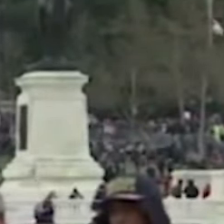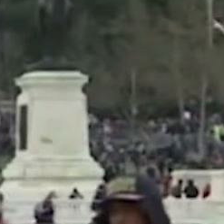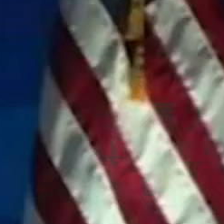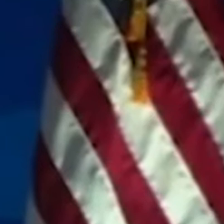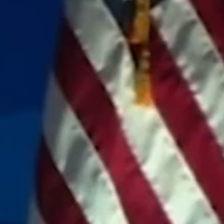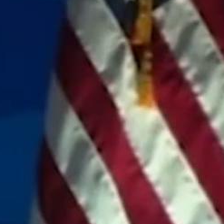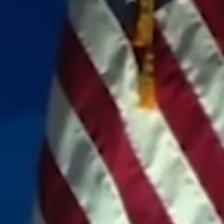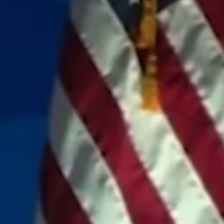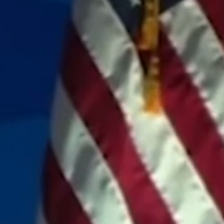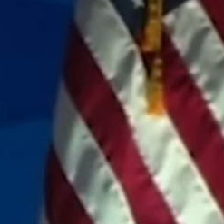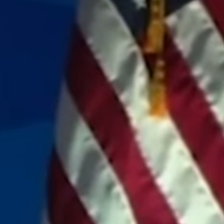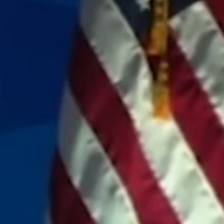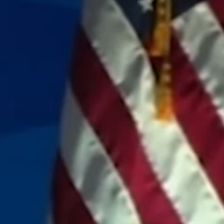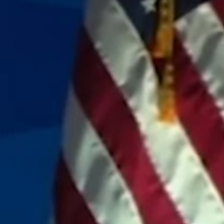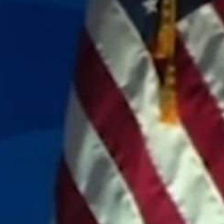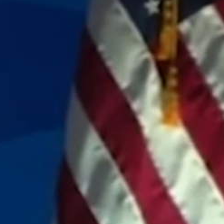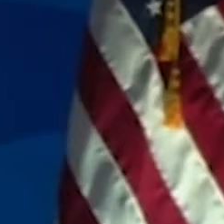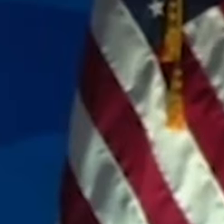del asedio.